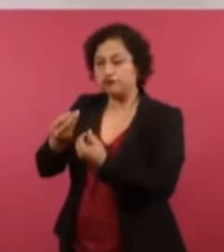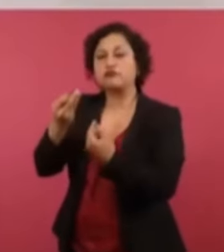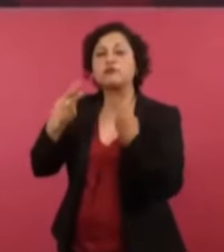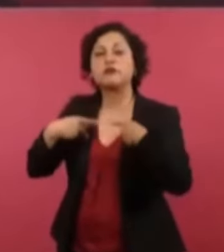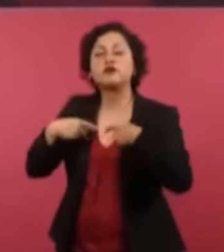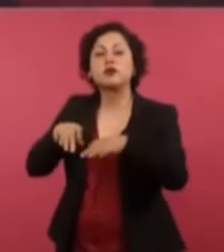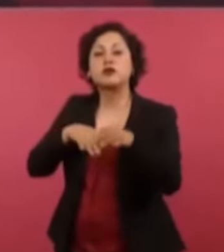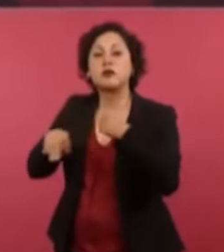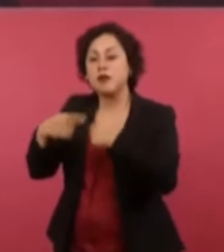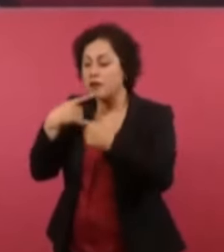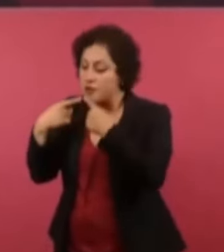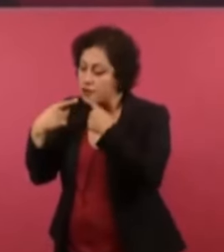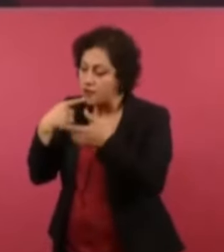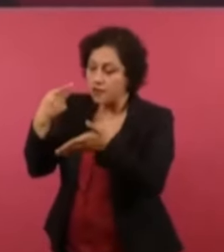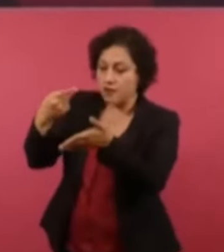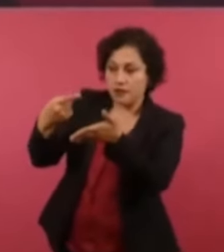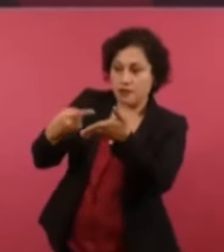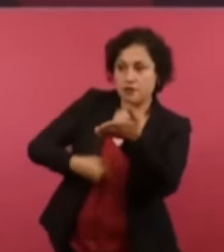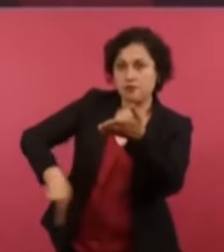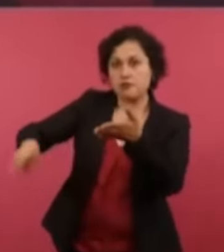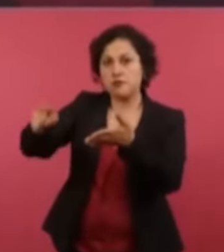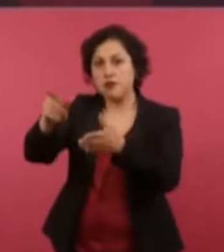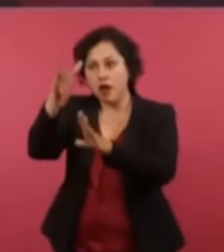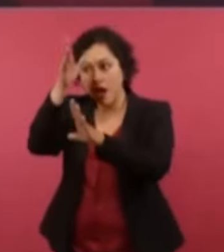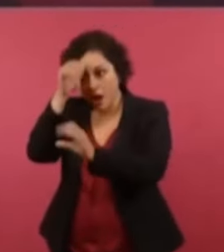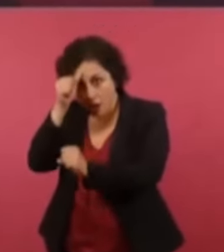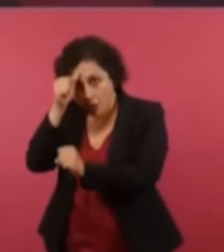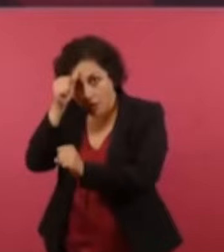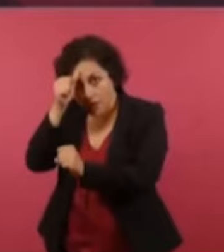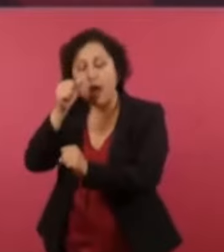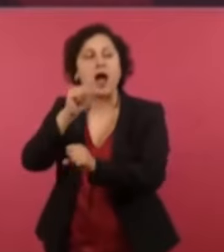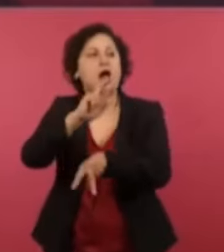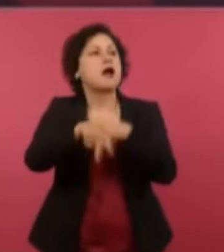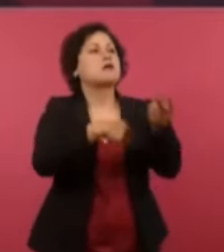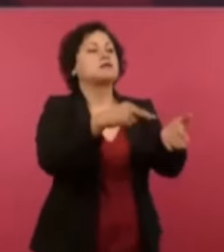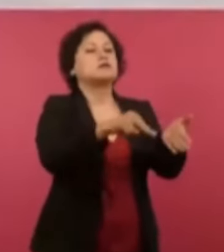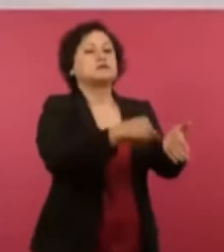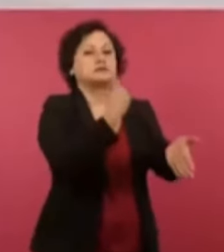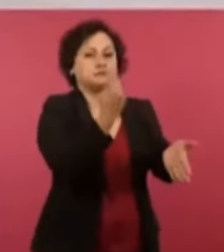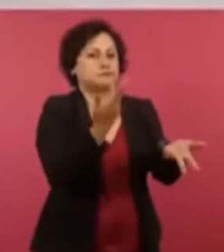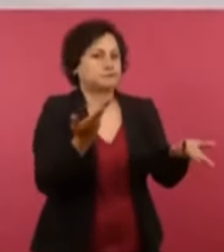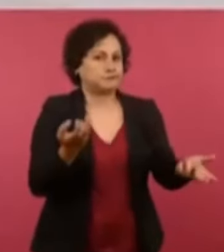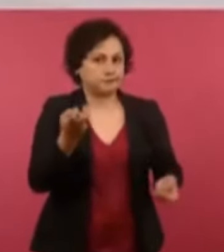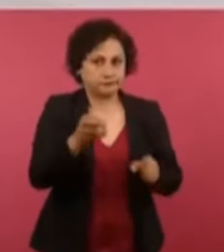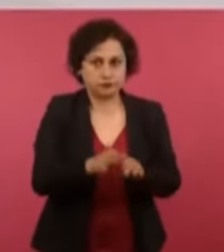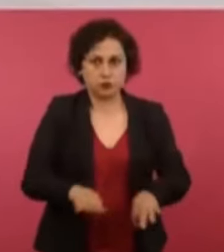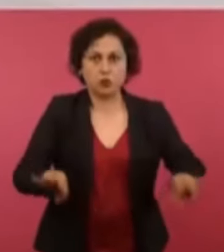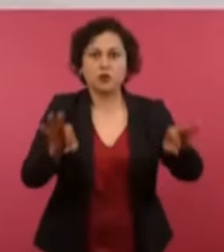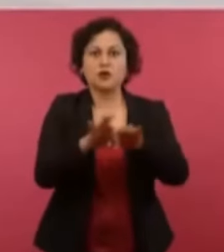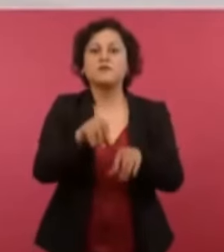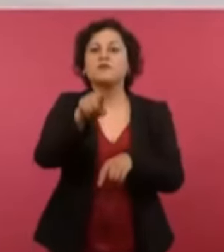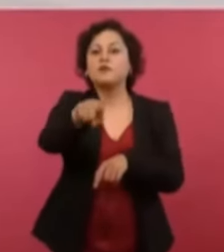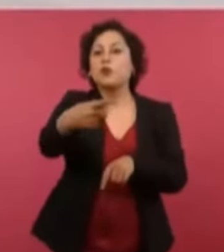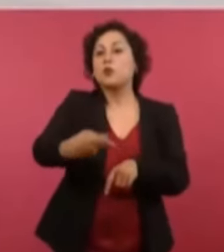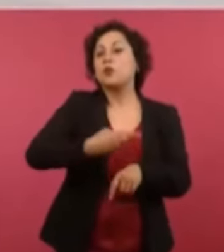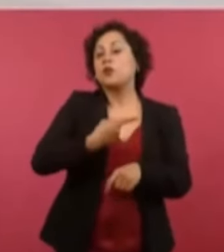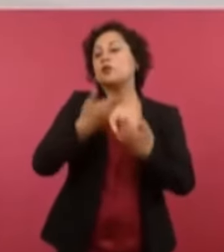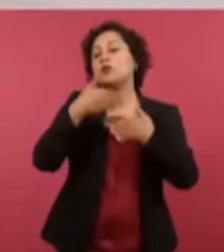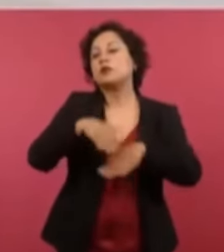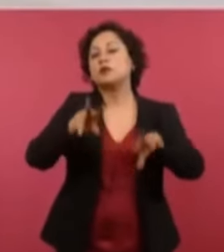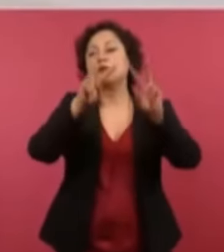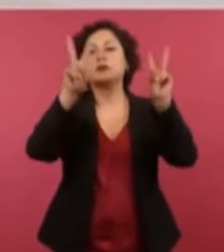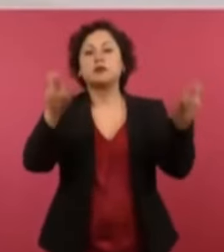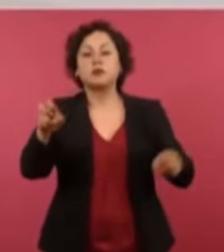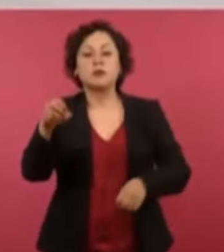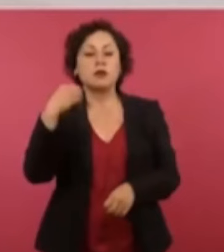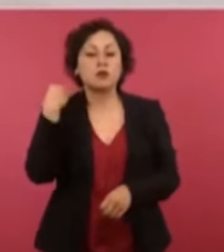Son cosas muy importantes, entonces, me preguntas sobre Oaxaca, si tienes todo ese material, seguramente,